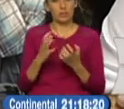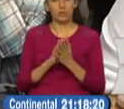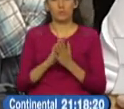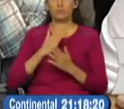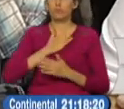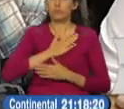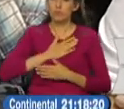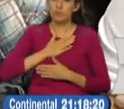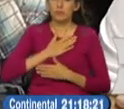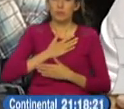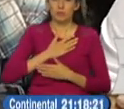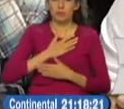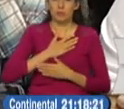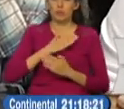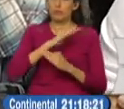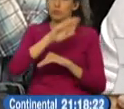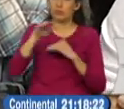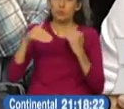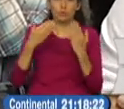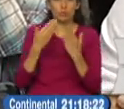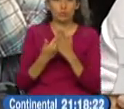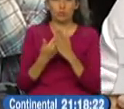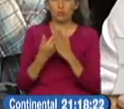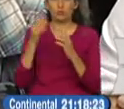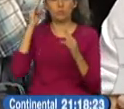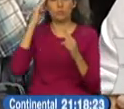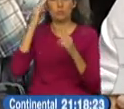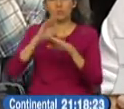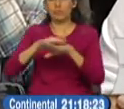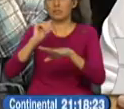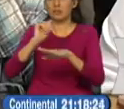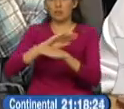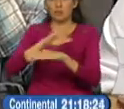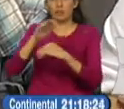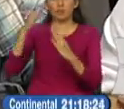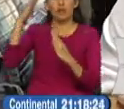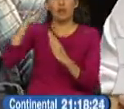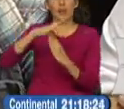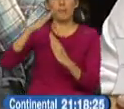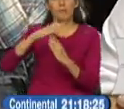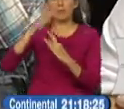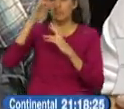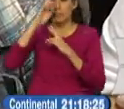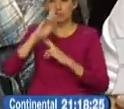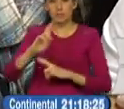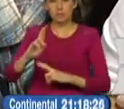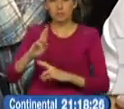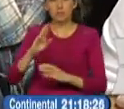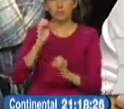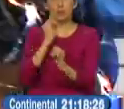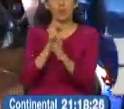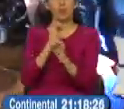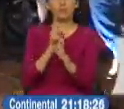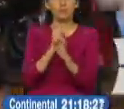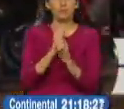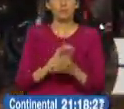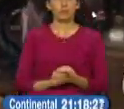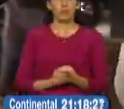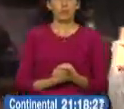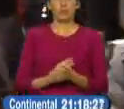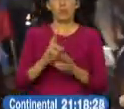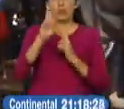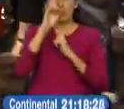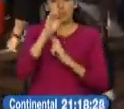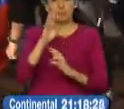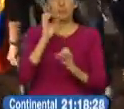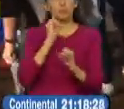favor, todos estén llamados hacia la paz y hacia el respeto a la institucionalidad. Respeto a la